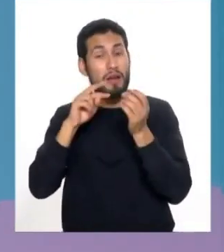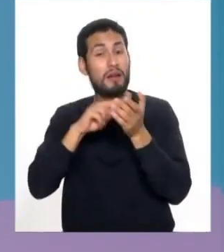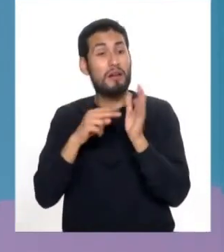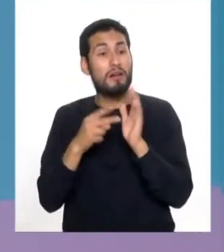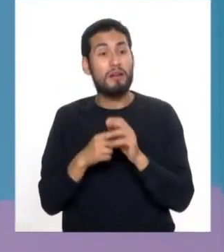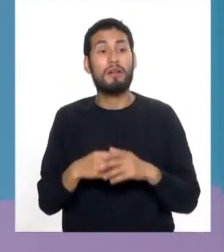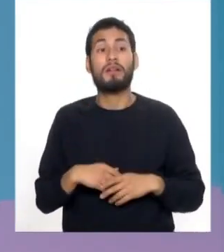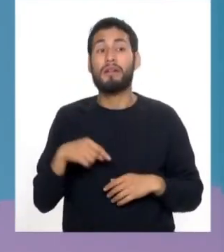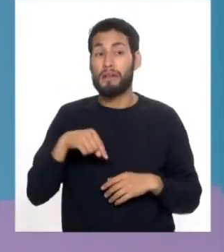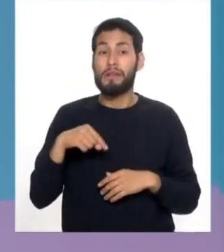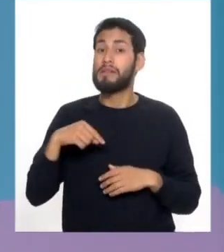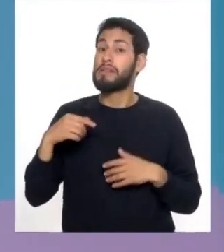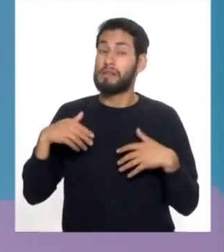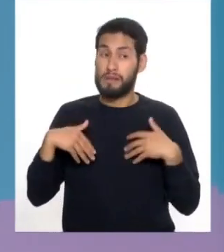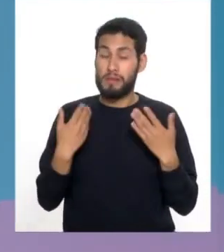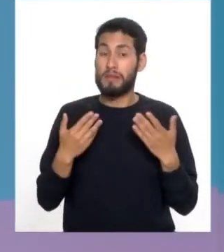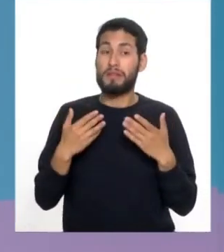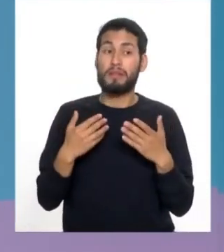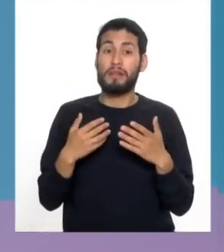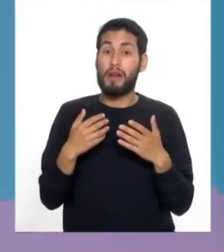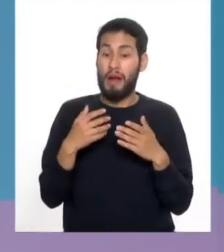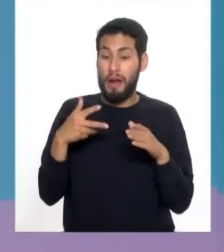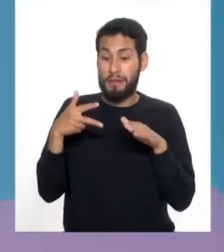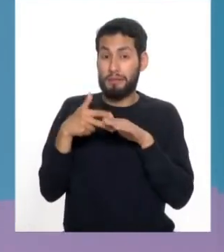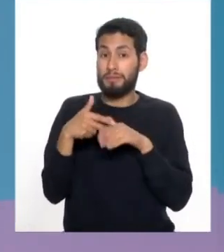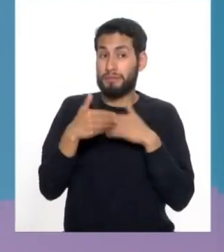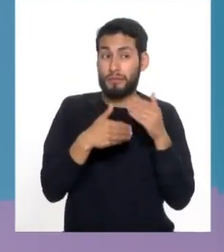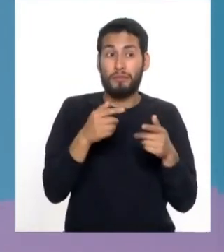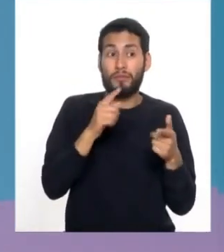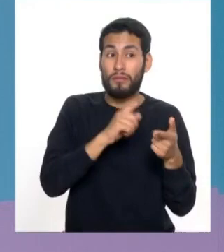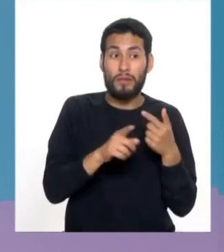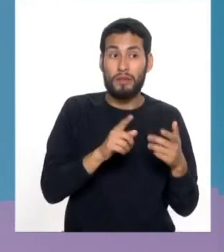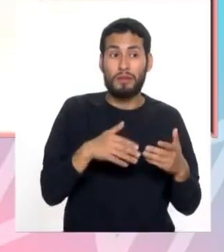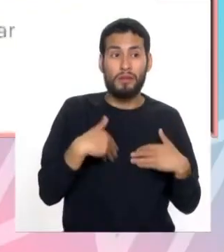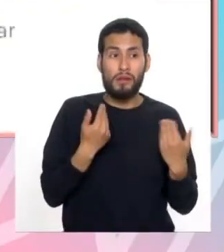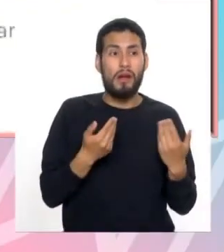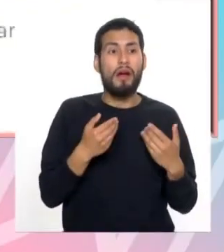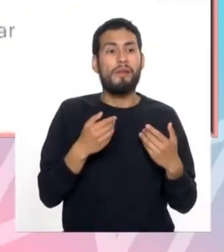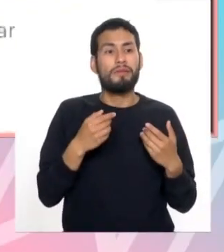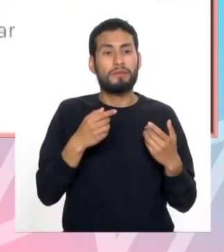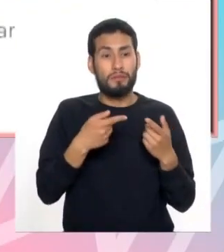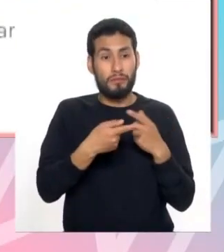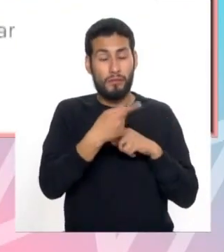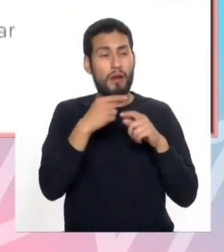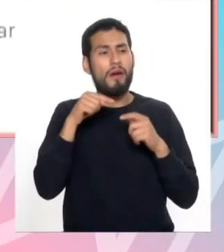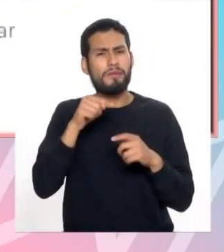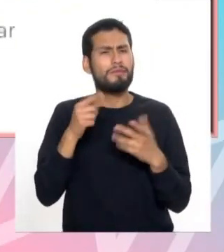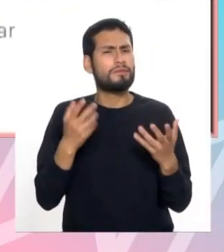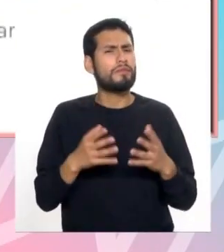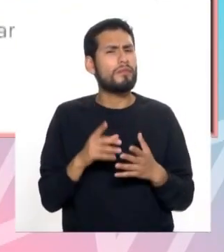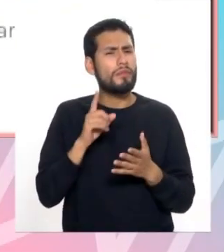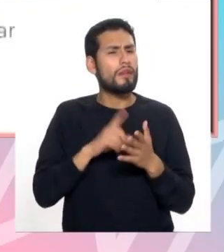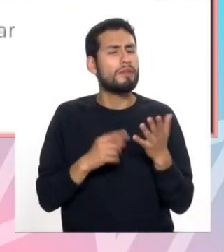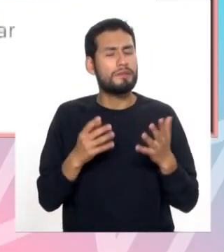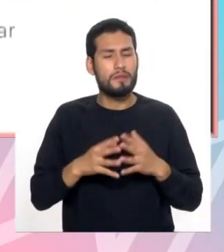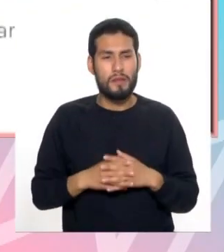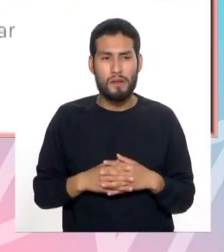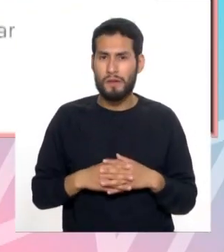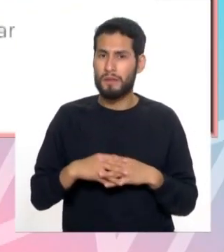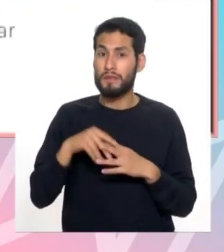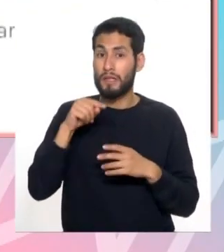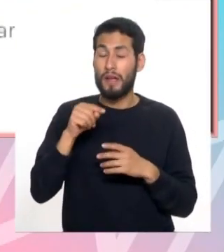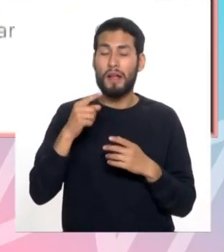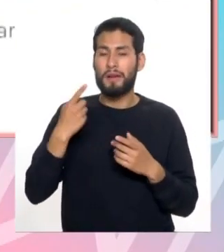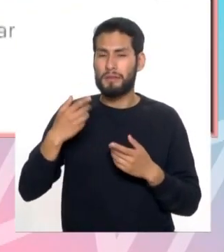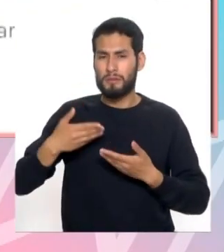enlentecer el proceso para que no avance, pero no regresiona. Y tiene mucho que ver el factor